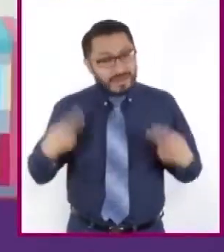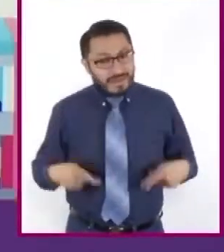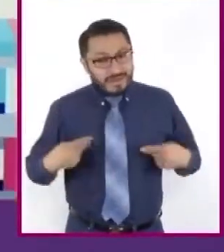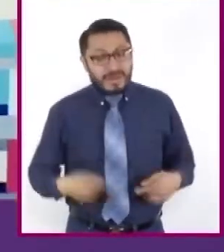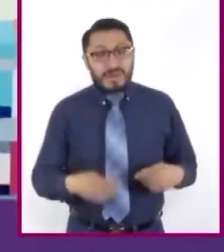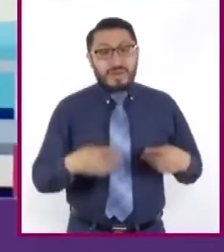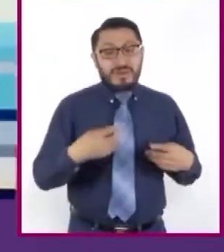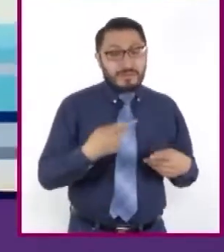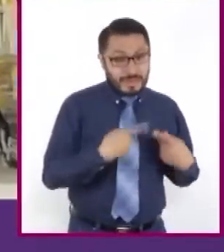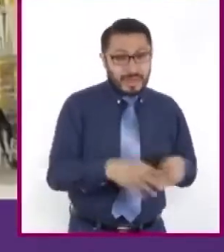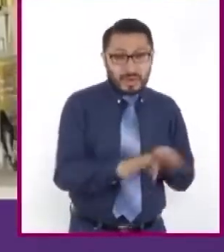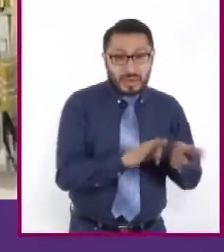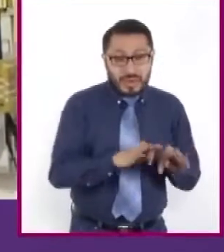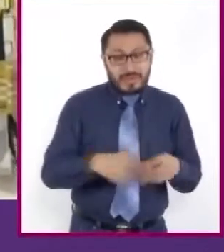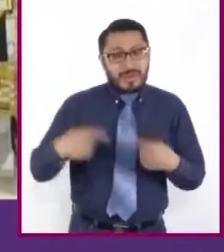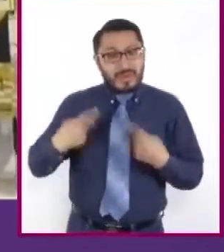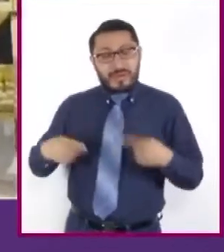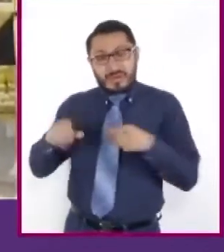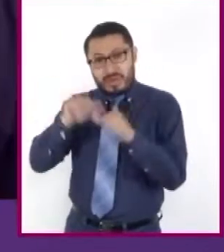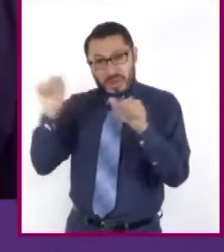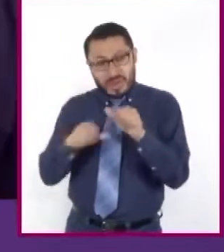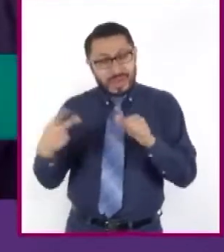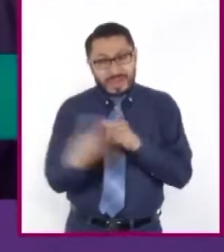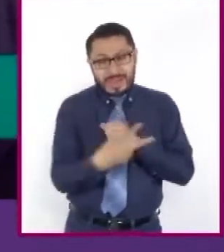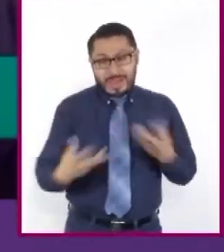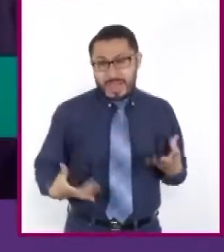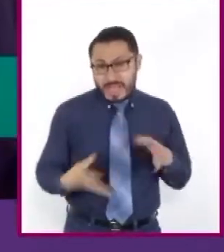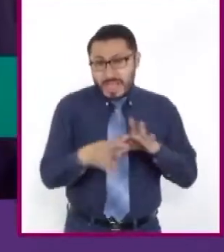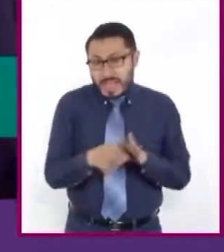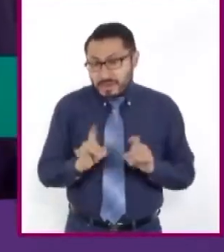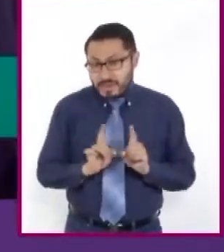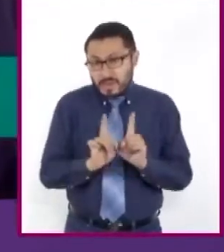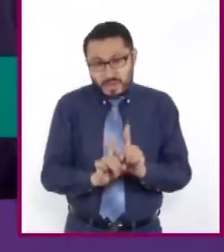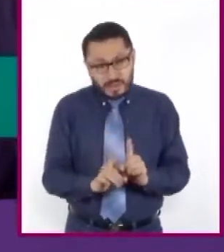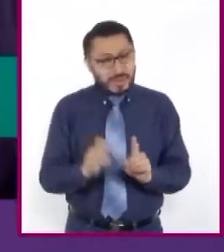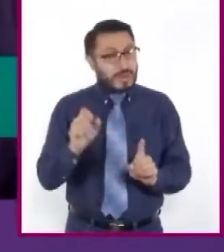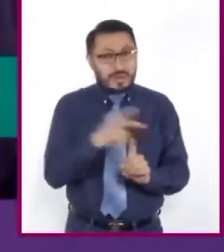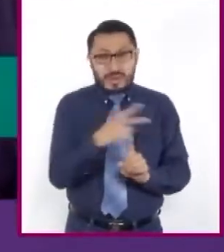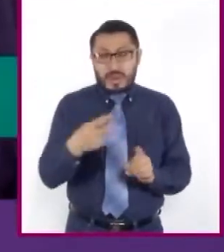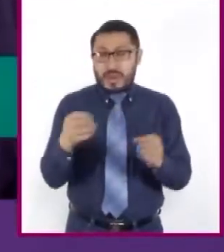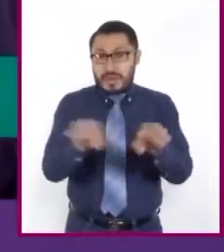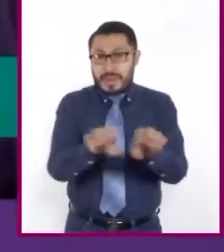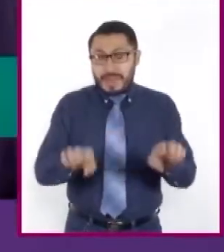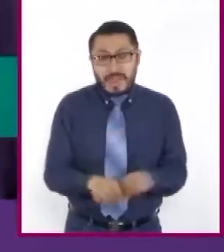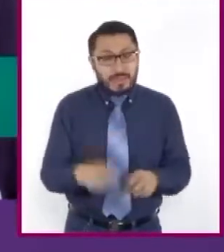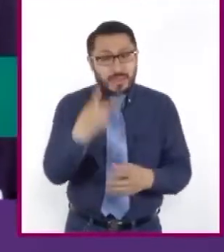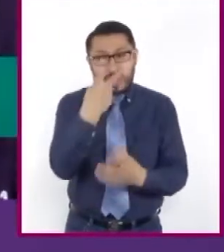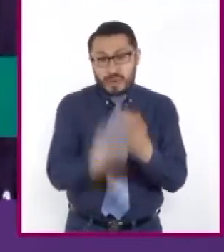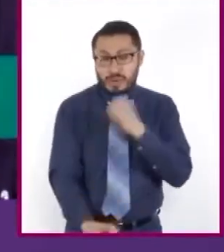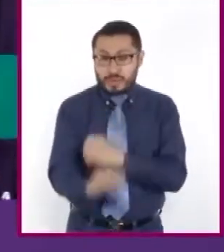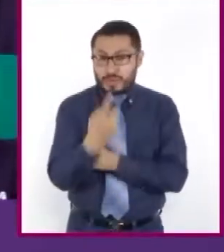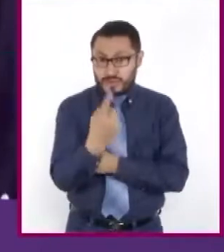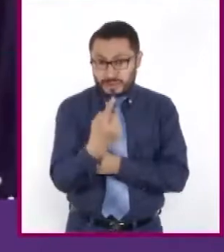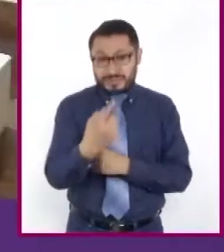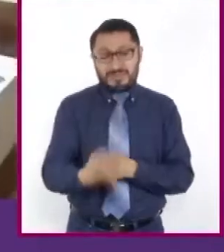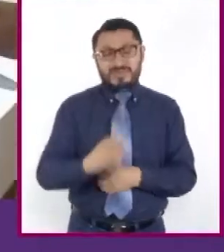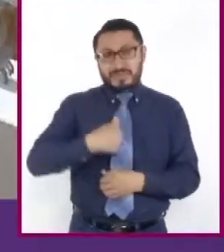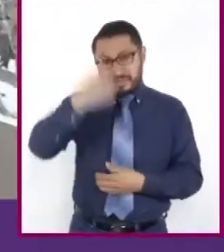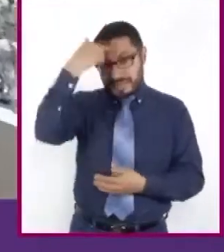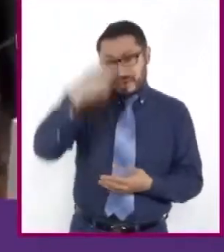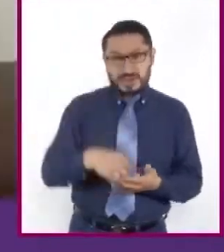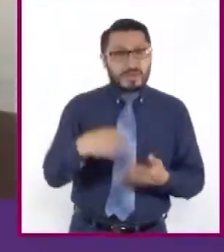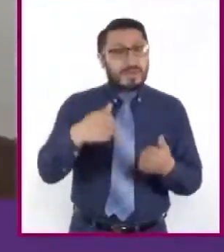artesano y el artista. Yo creo que la gran distancia que se ha conformado es porque el mercado ha